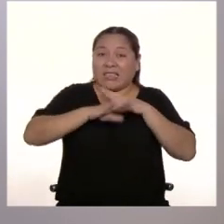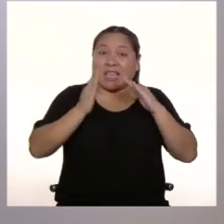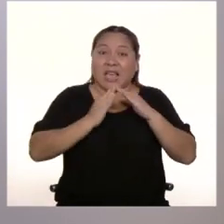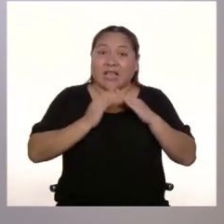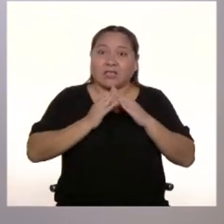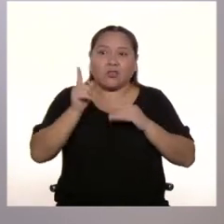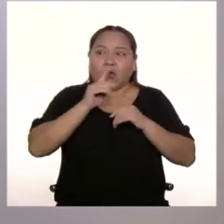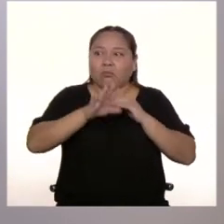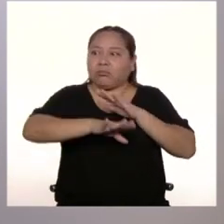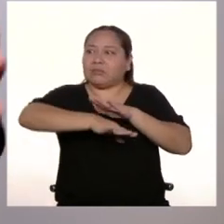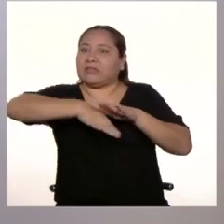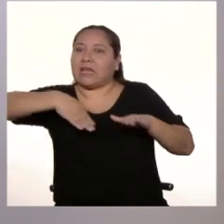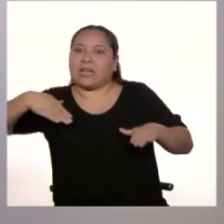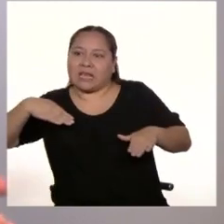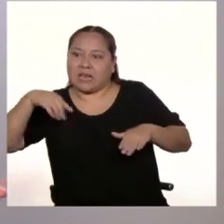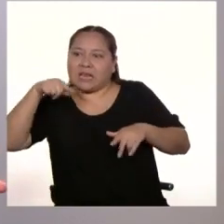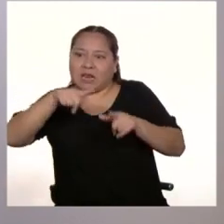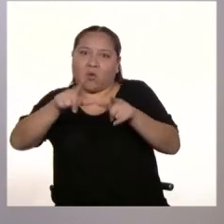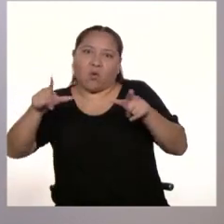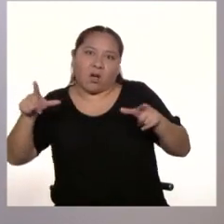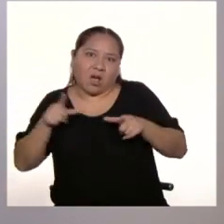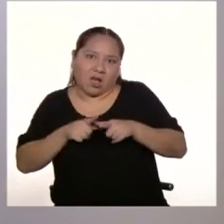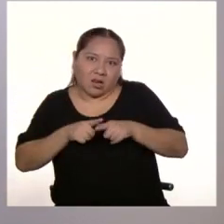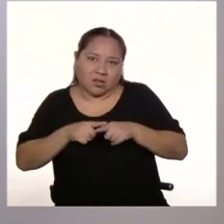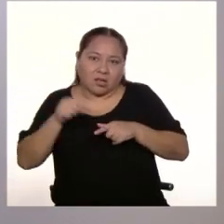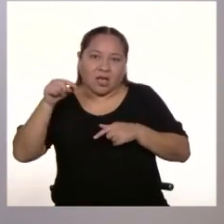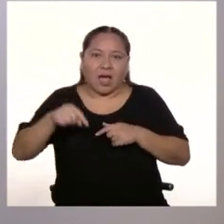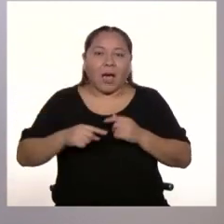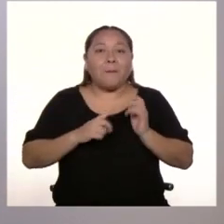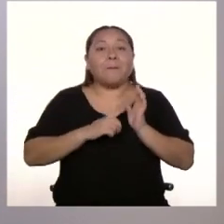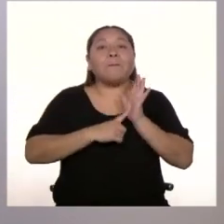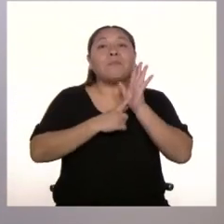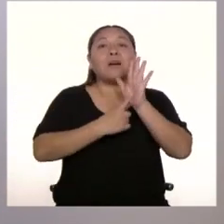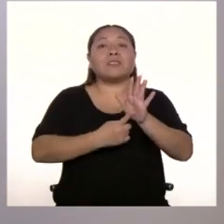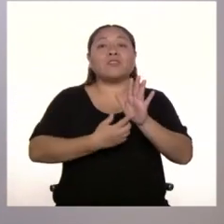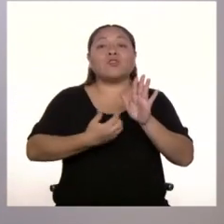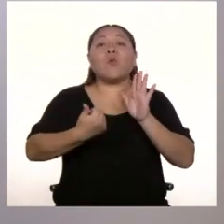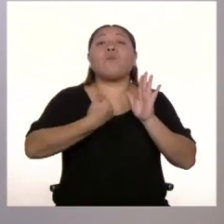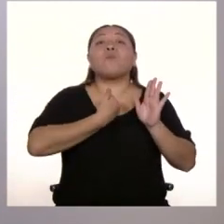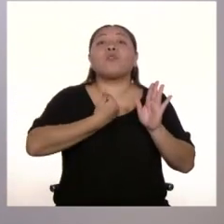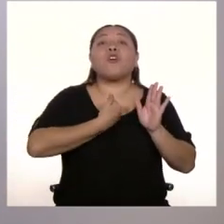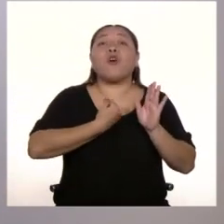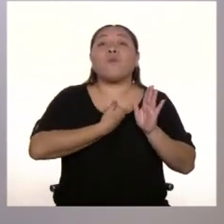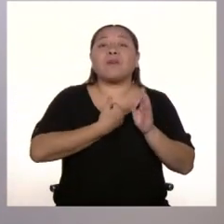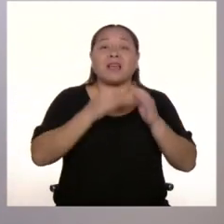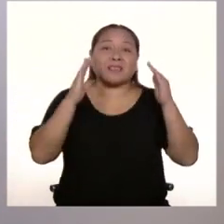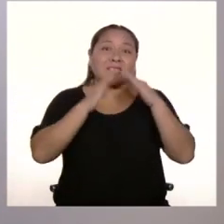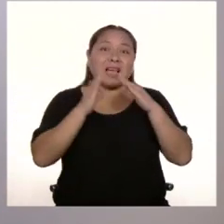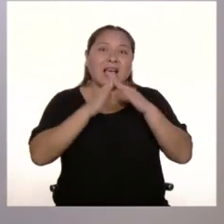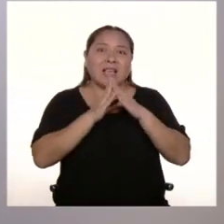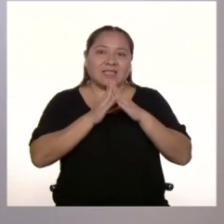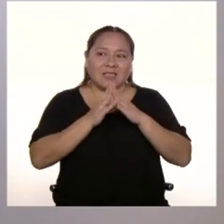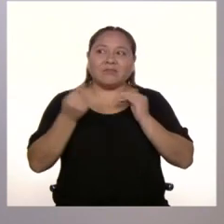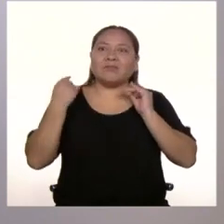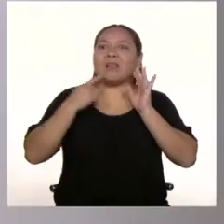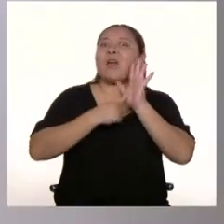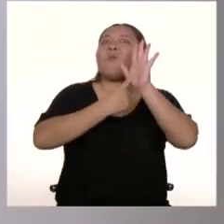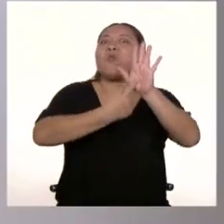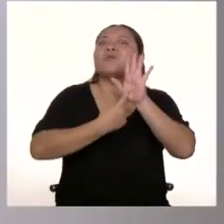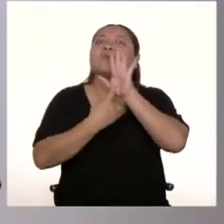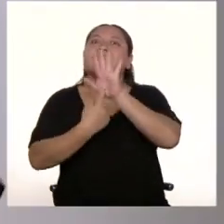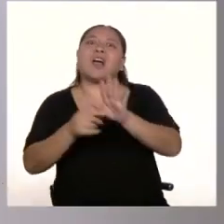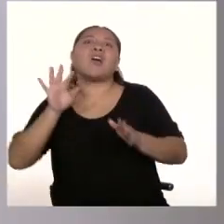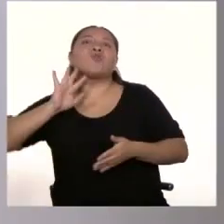a las calles, o sea, su espacio de trabajo, han convertido sus propios hogares en un lienzo en blanco para expresarse.